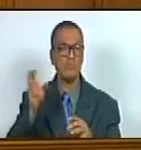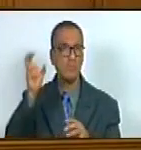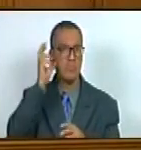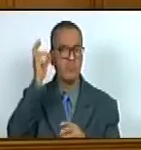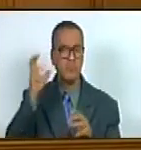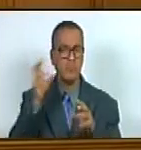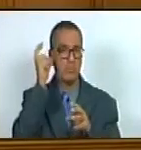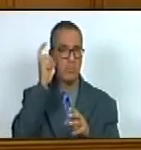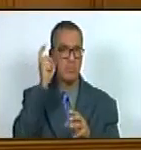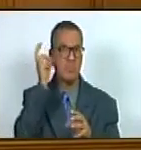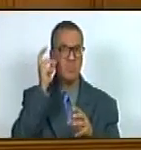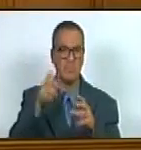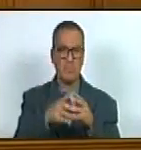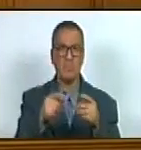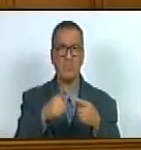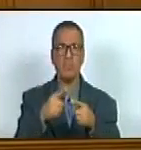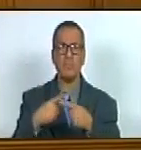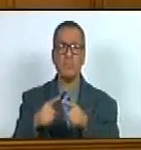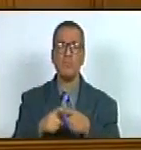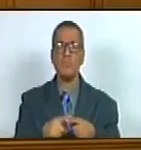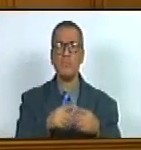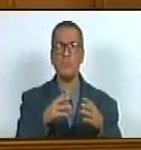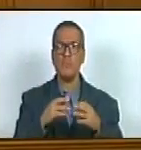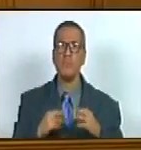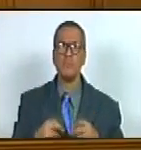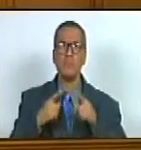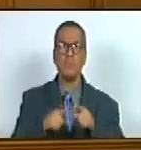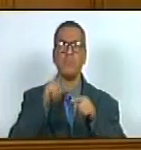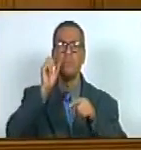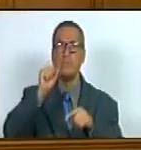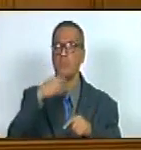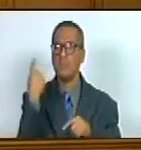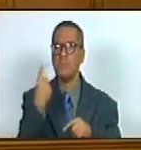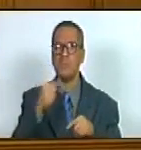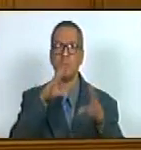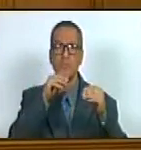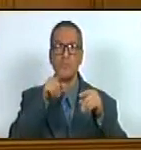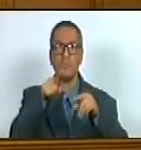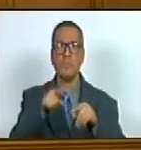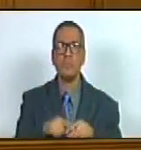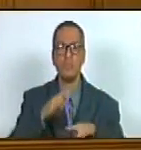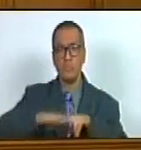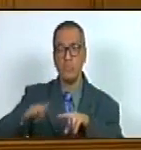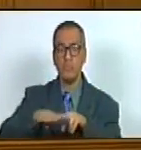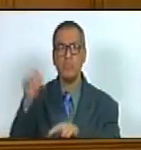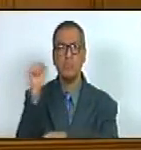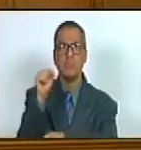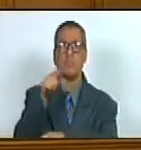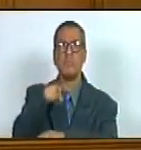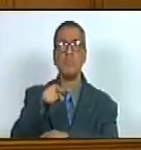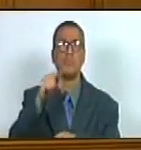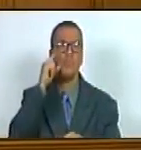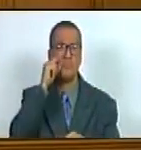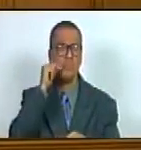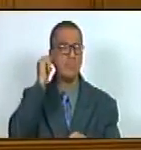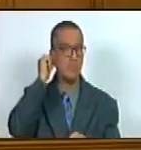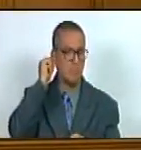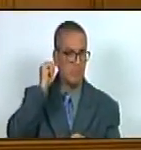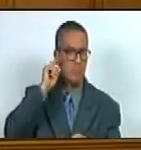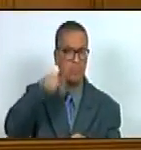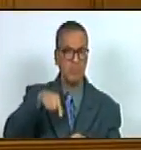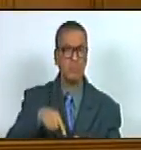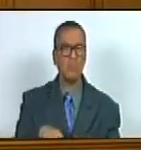en repetidas oportunidades no solamente hablar en este caso de los niños autistas sino de mujeres y de hombres